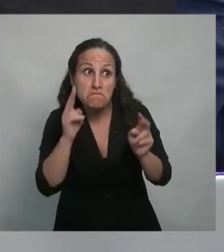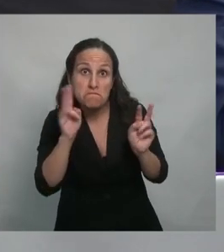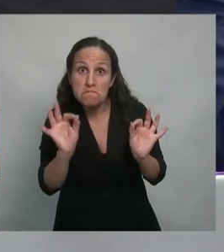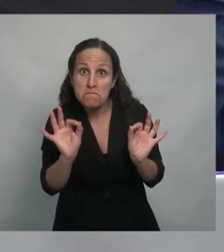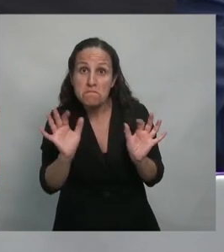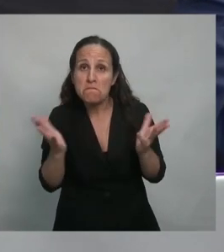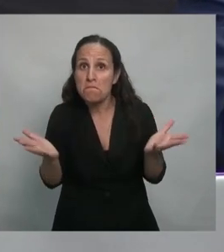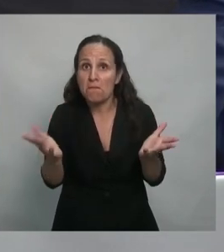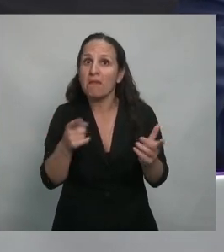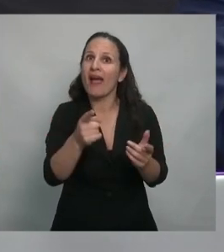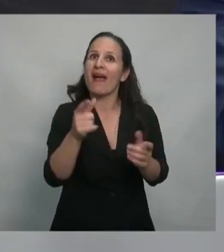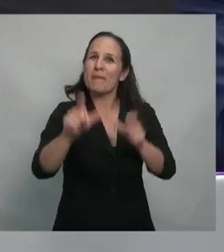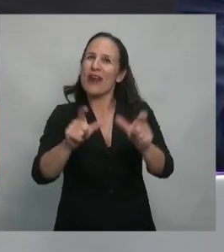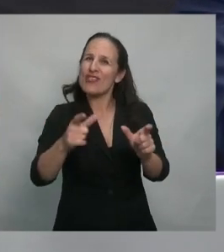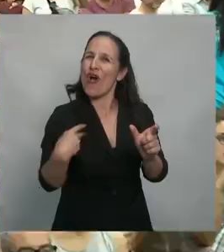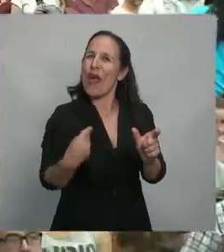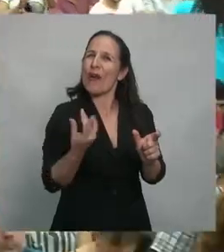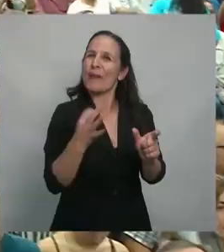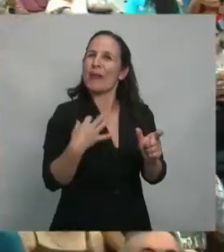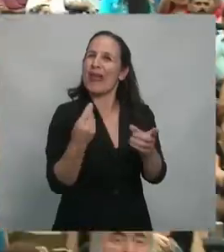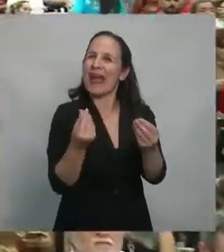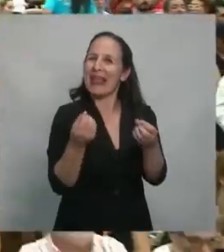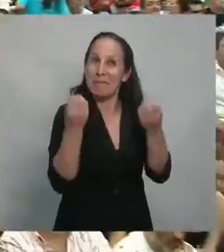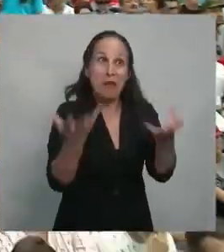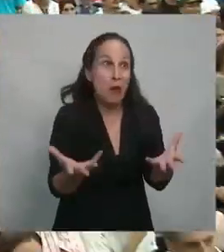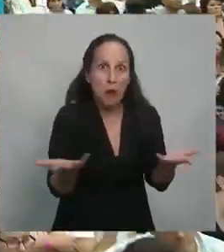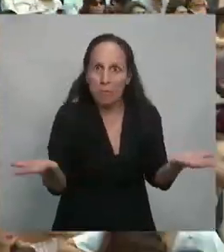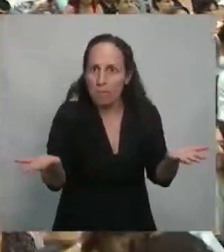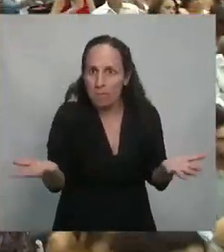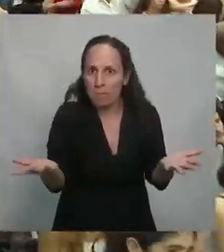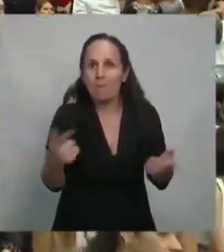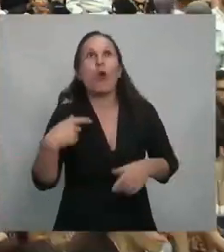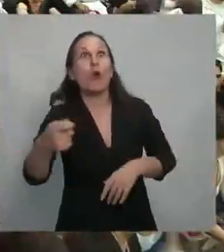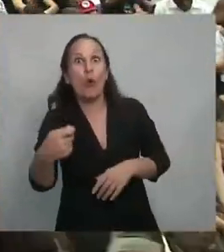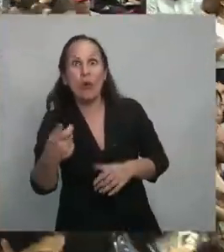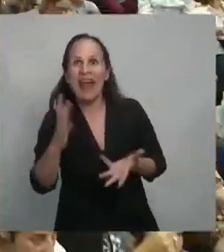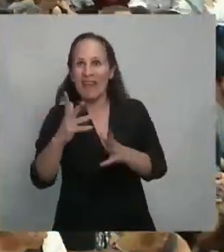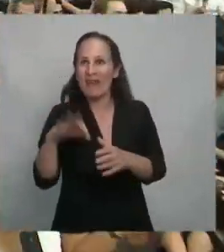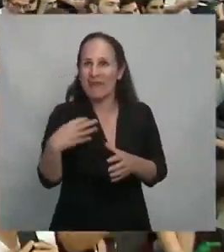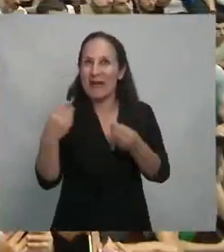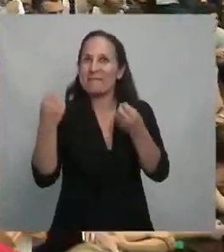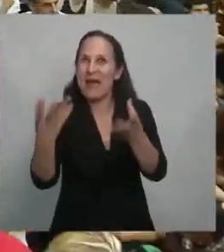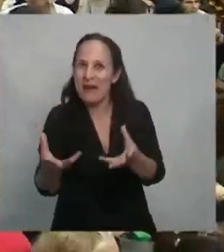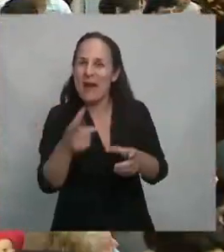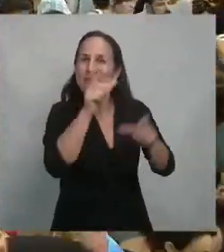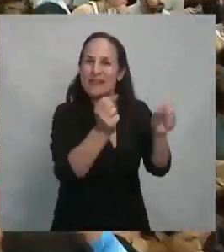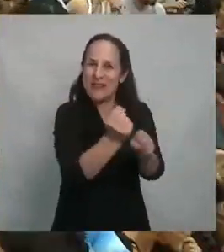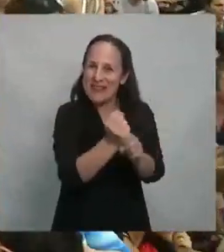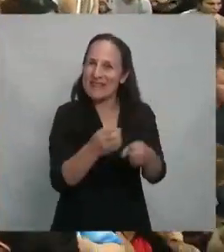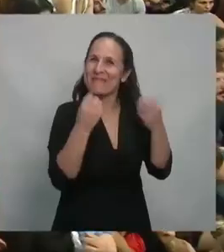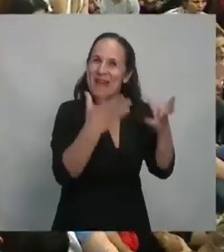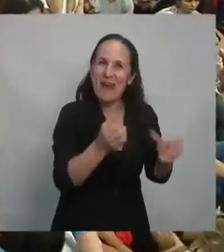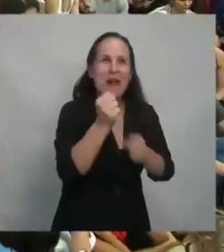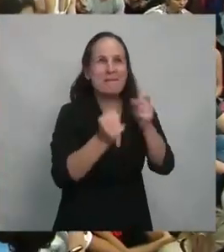ni en mejoras para la calidad de vida de los argentinos, ni en mejoras para la calidad de vida de los jubilados, de los trabajadores, de las pequeñas y medianas